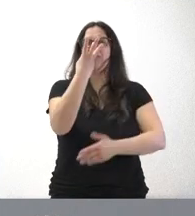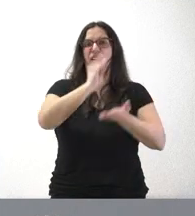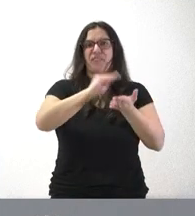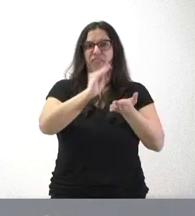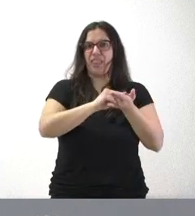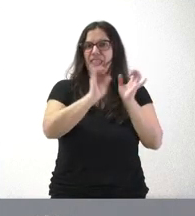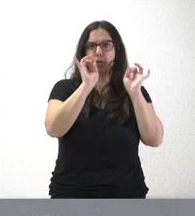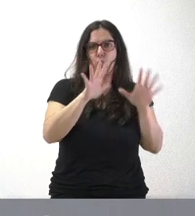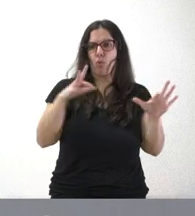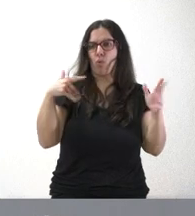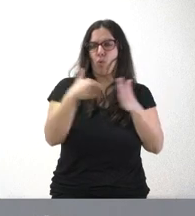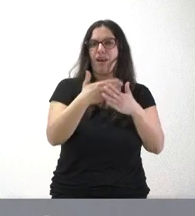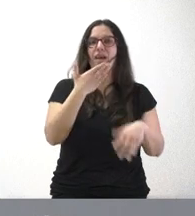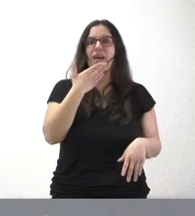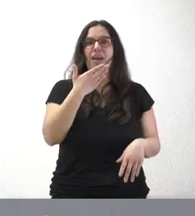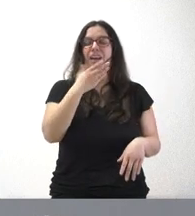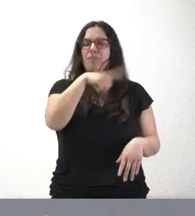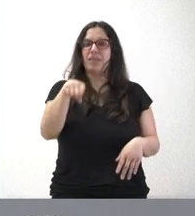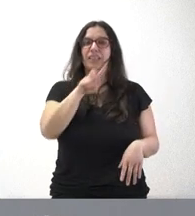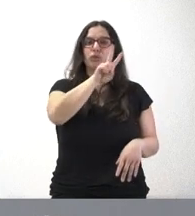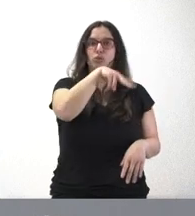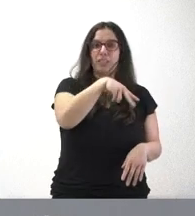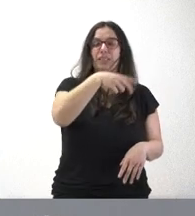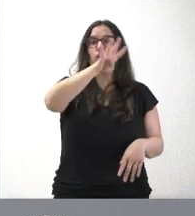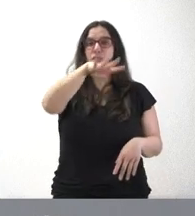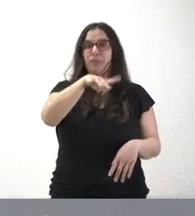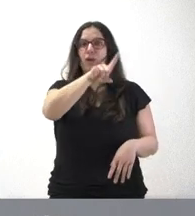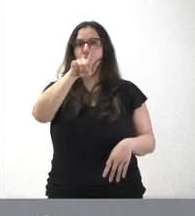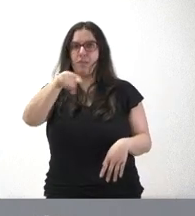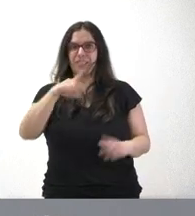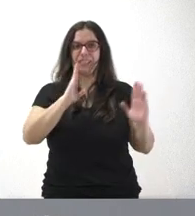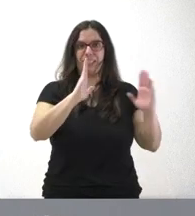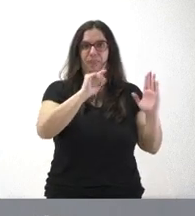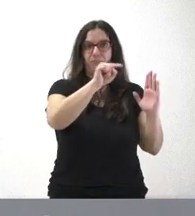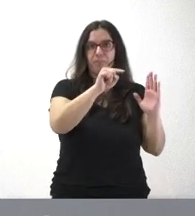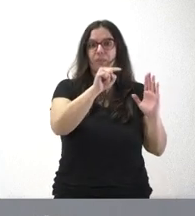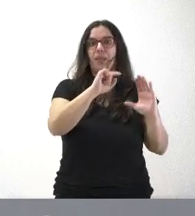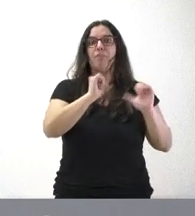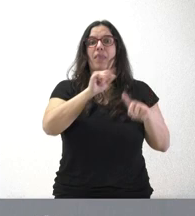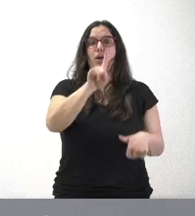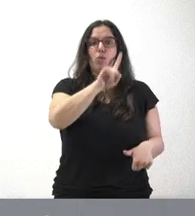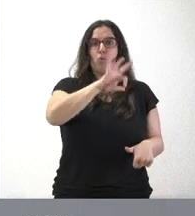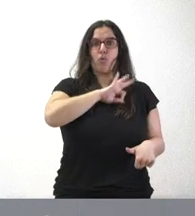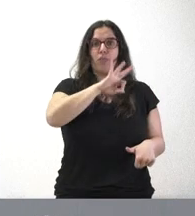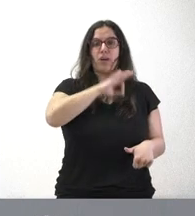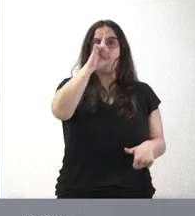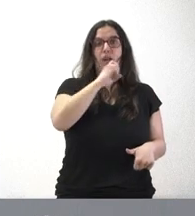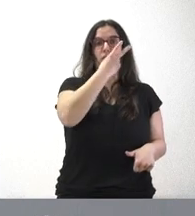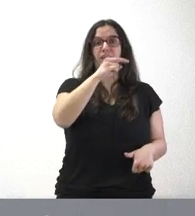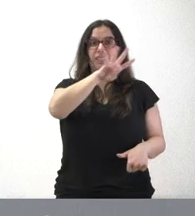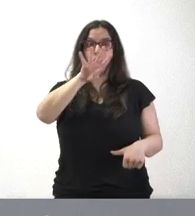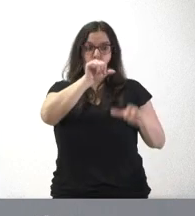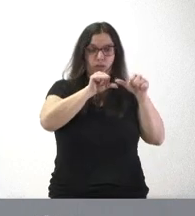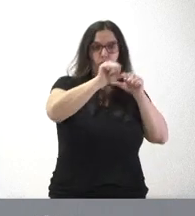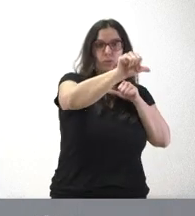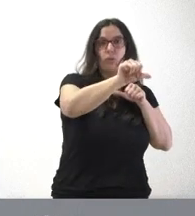inocula a los 2, 4 y 11 meses. Se inicia con la Corte de Personas Nacidas en el 1 de enero del año 2024 y se va a aplicar